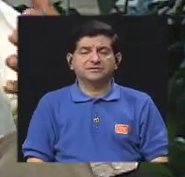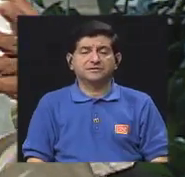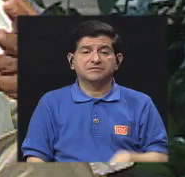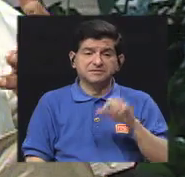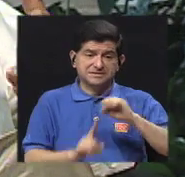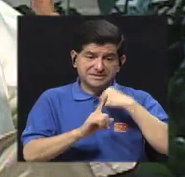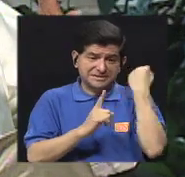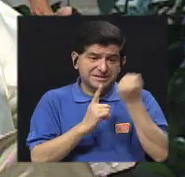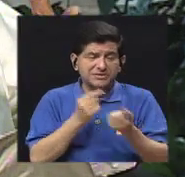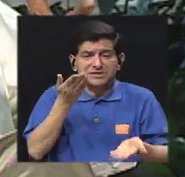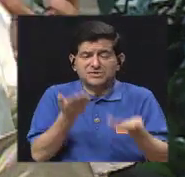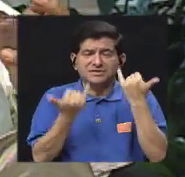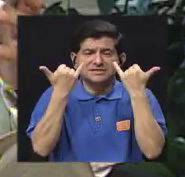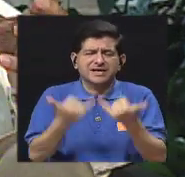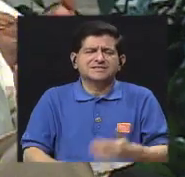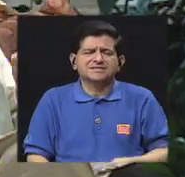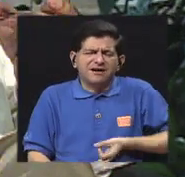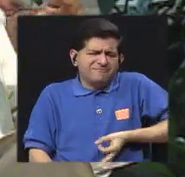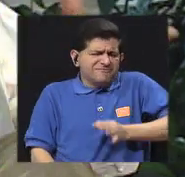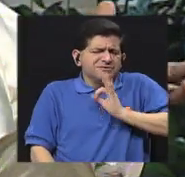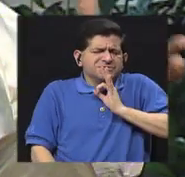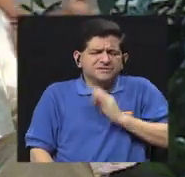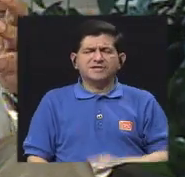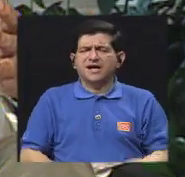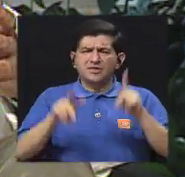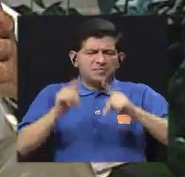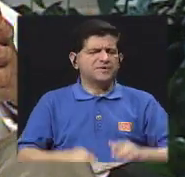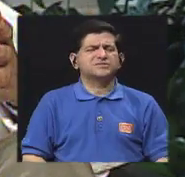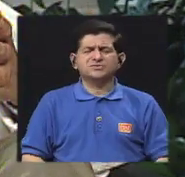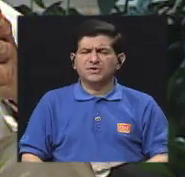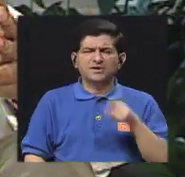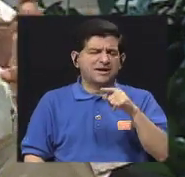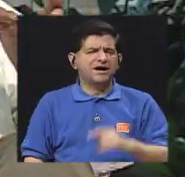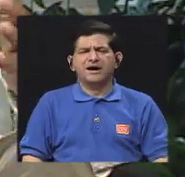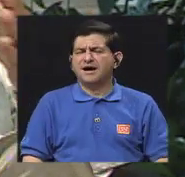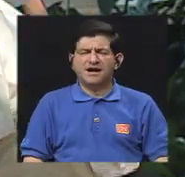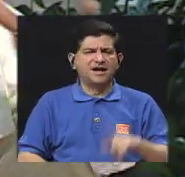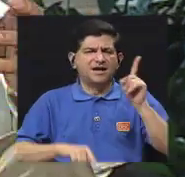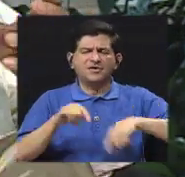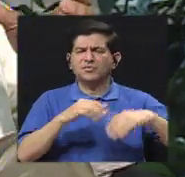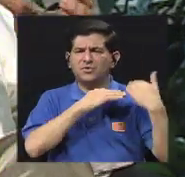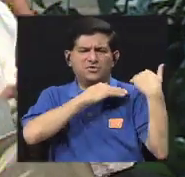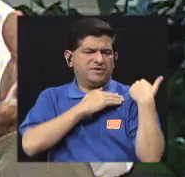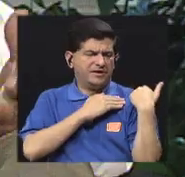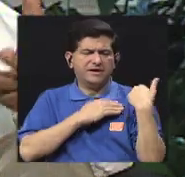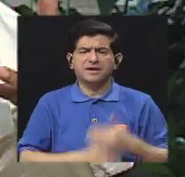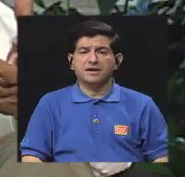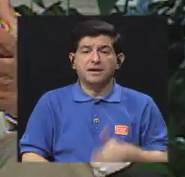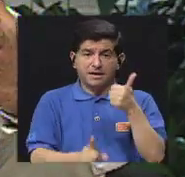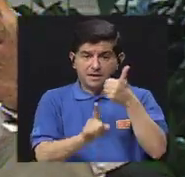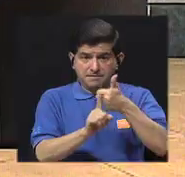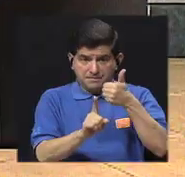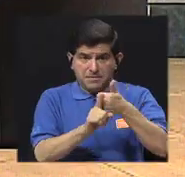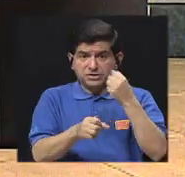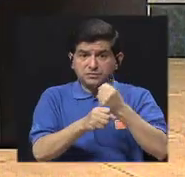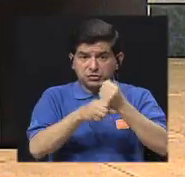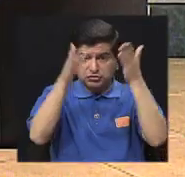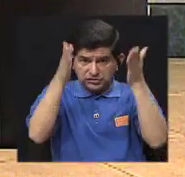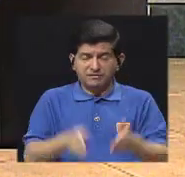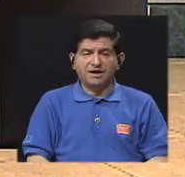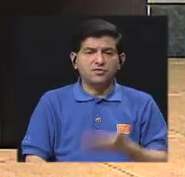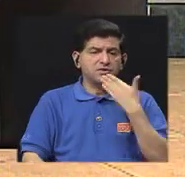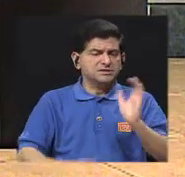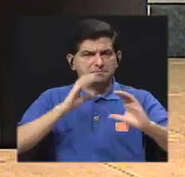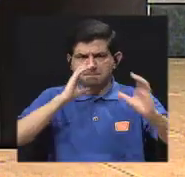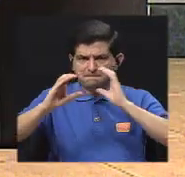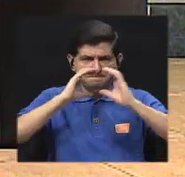por esa falta ya de frustración, a la tolerancia, muchas veces dentro del mismo personal. Hay mala